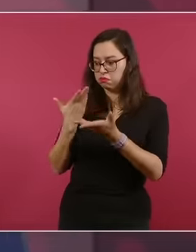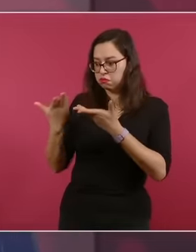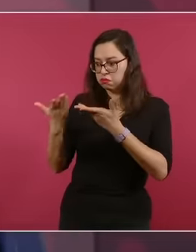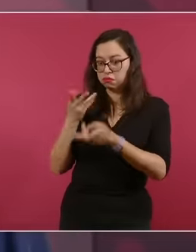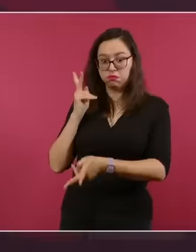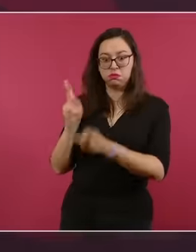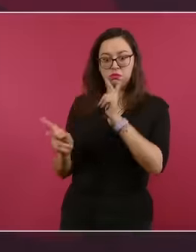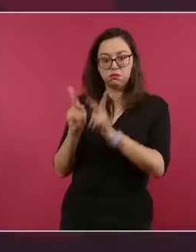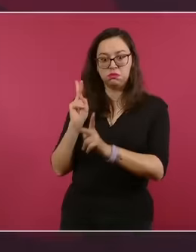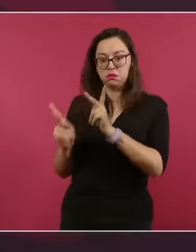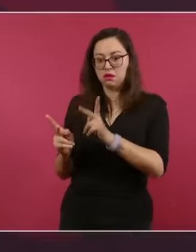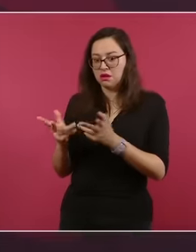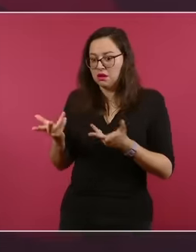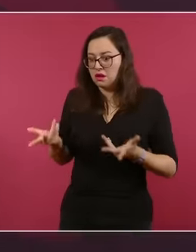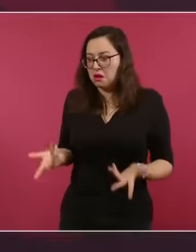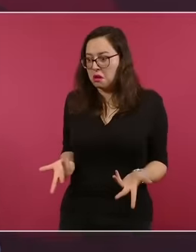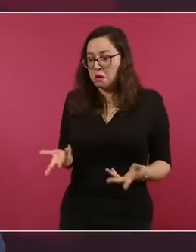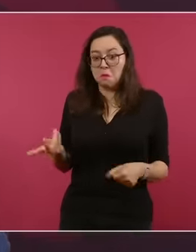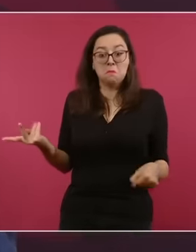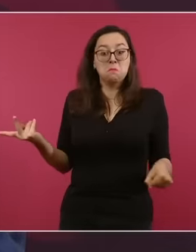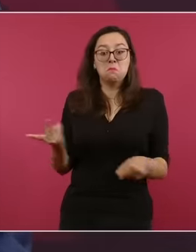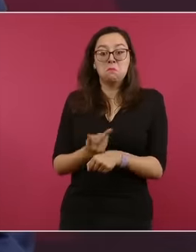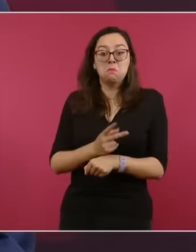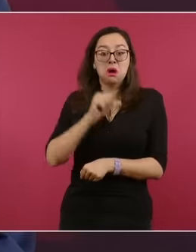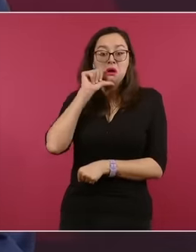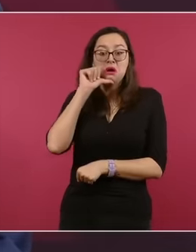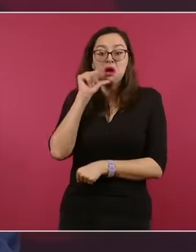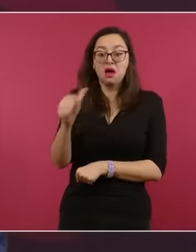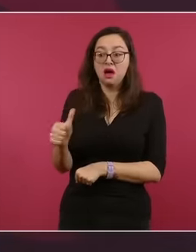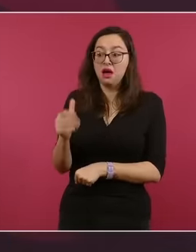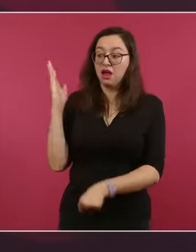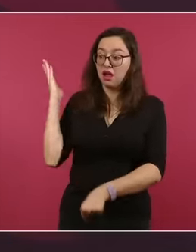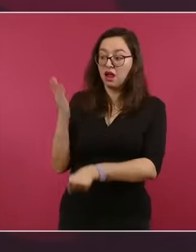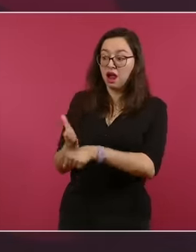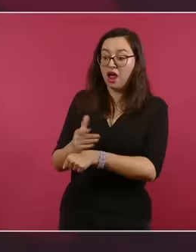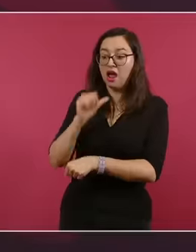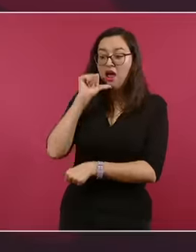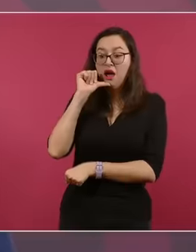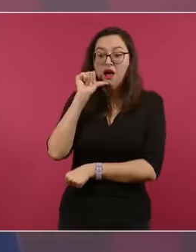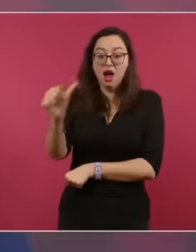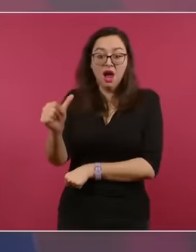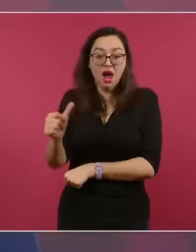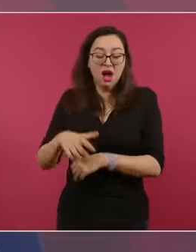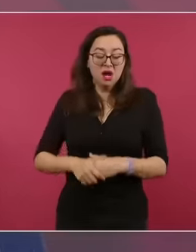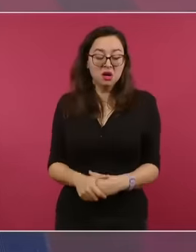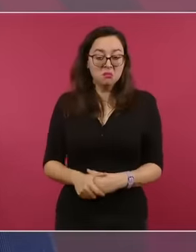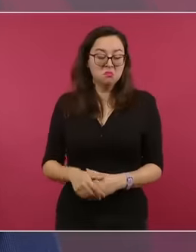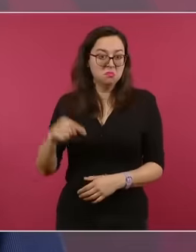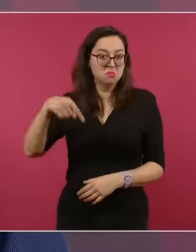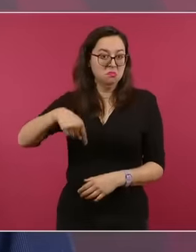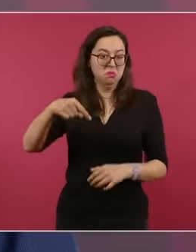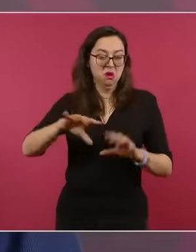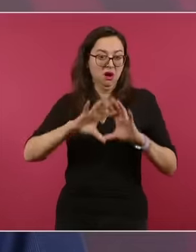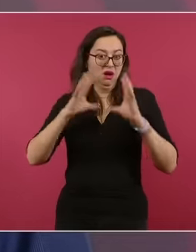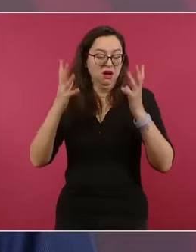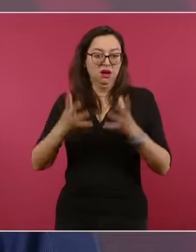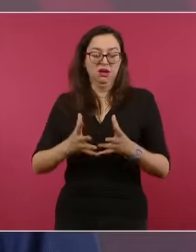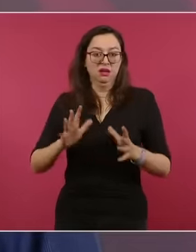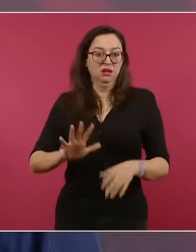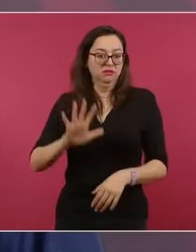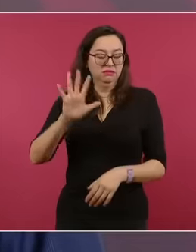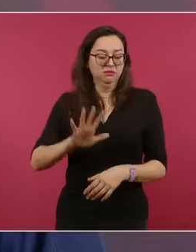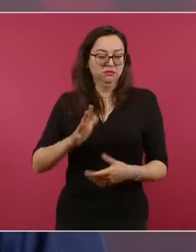y si no se respeta el derecho internacional, pues ya va a ser el mundo de los gorilas, con todo respeto a los